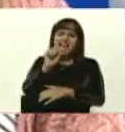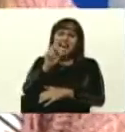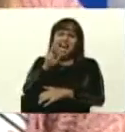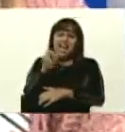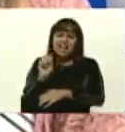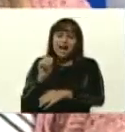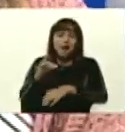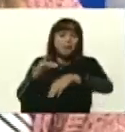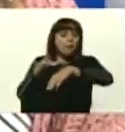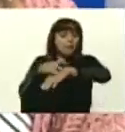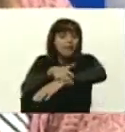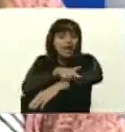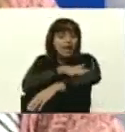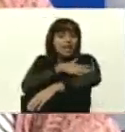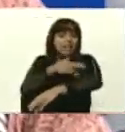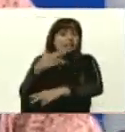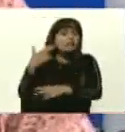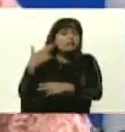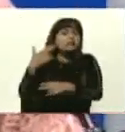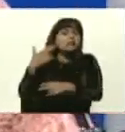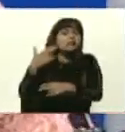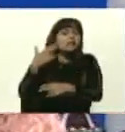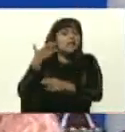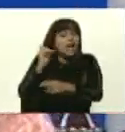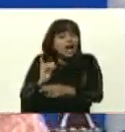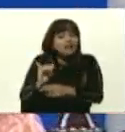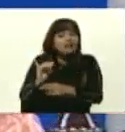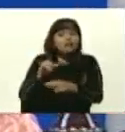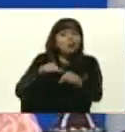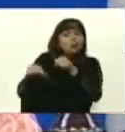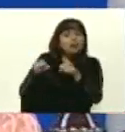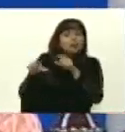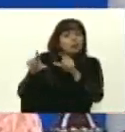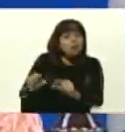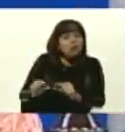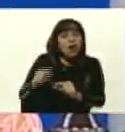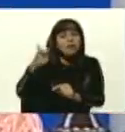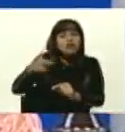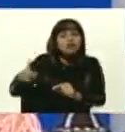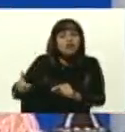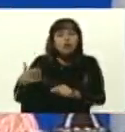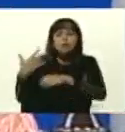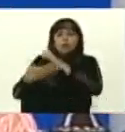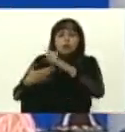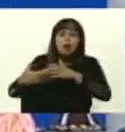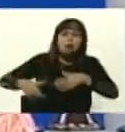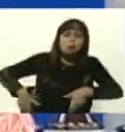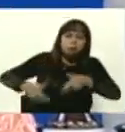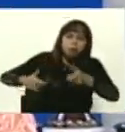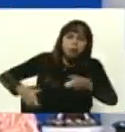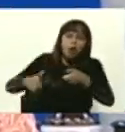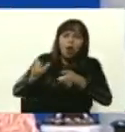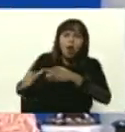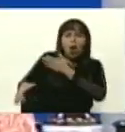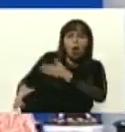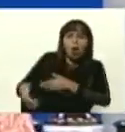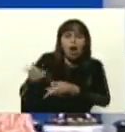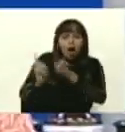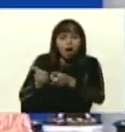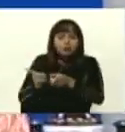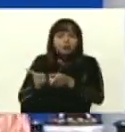delicadas, afectadas por la baja movilidad de pacientes. Correcto. Entonces, protege la piel,